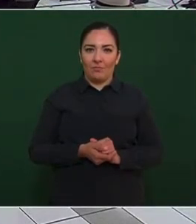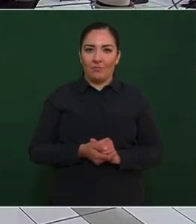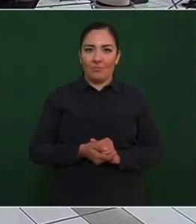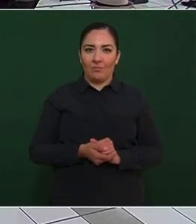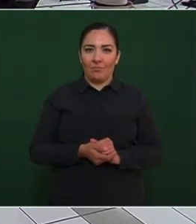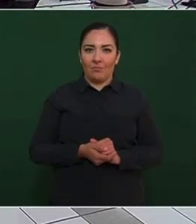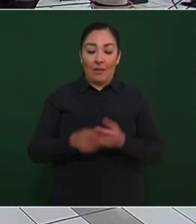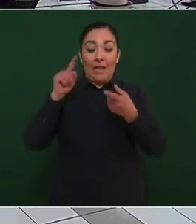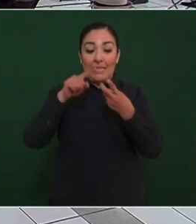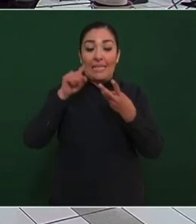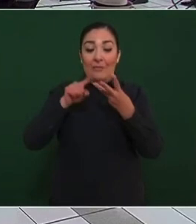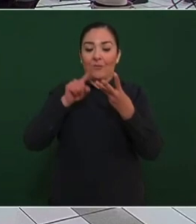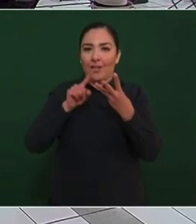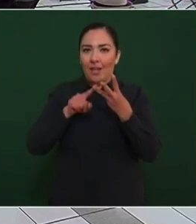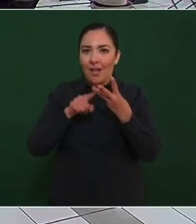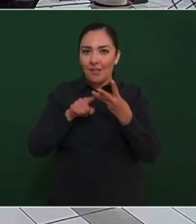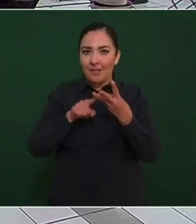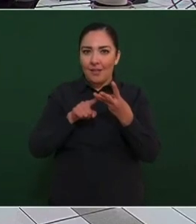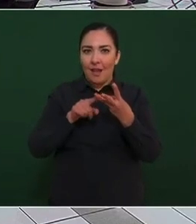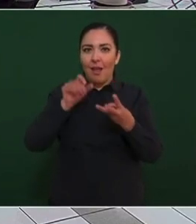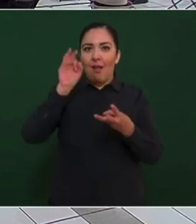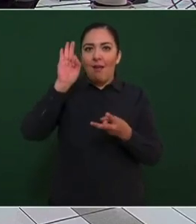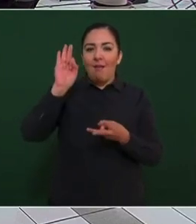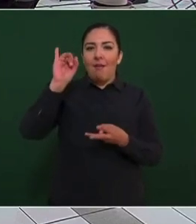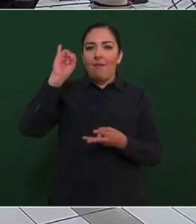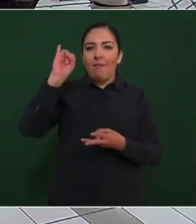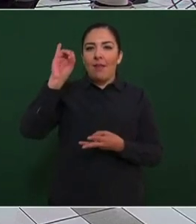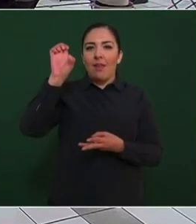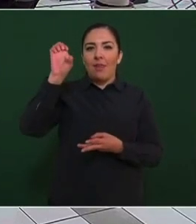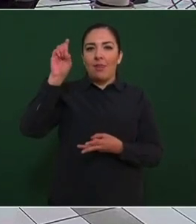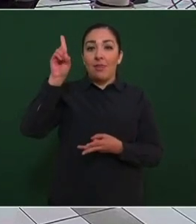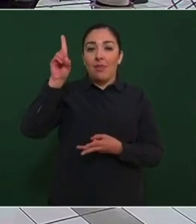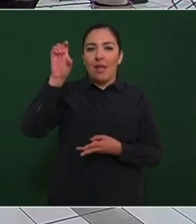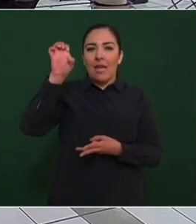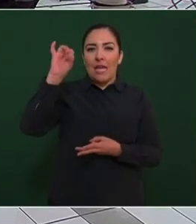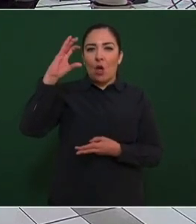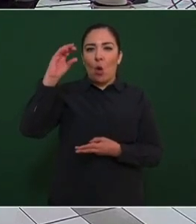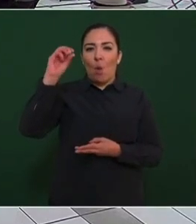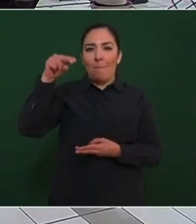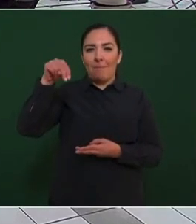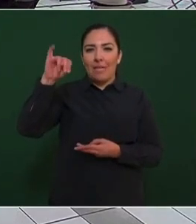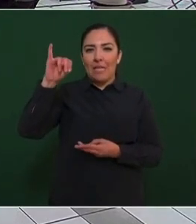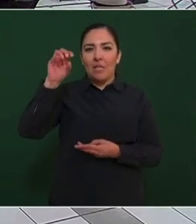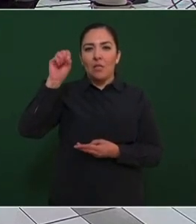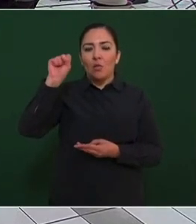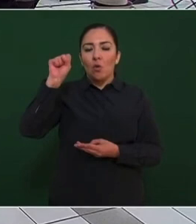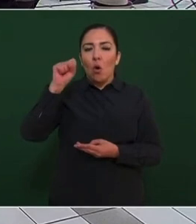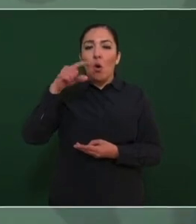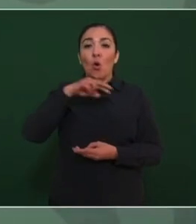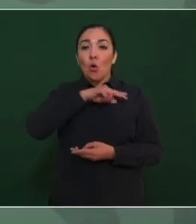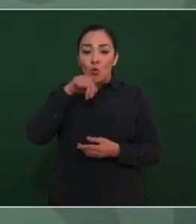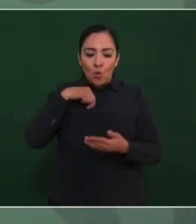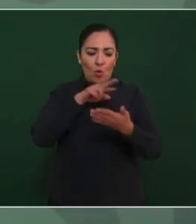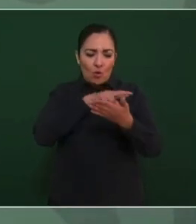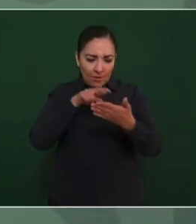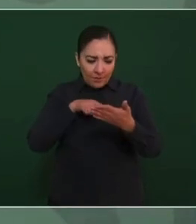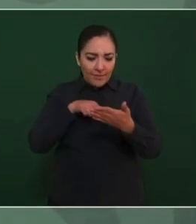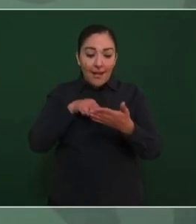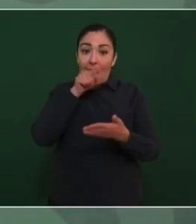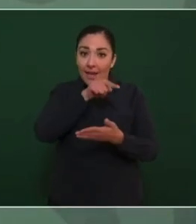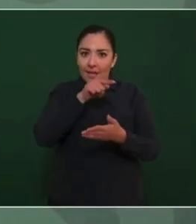Y lo de fideicomiso lo vamos a revisar. Ahí donde está el hospital están los terrenos